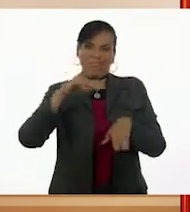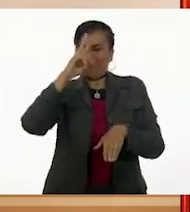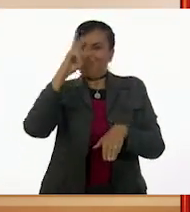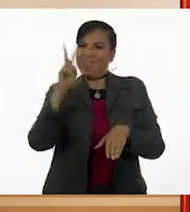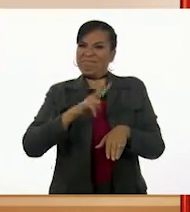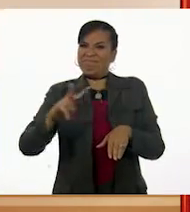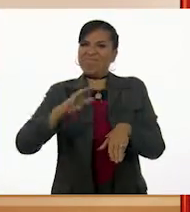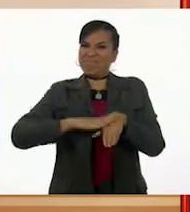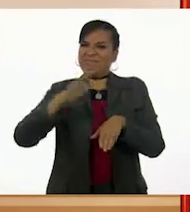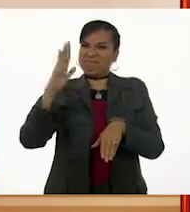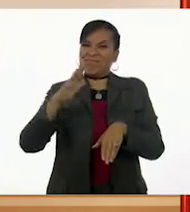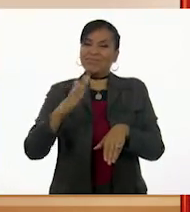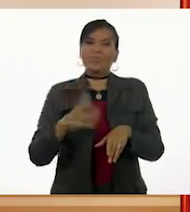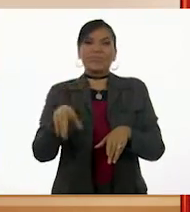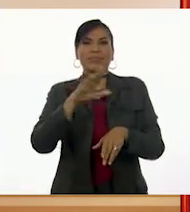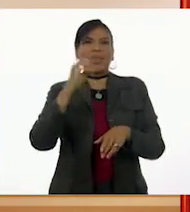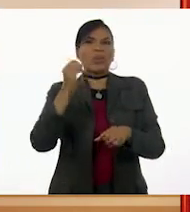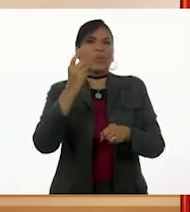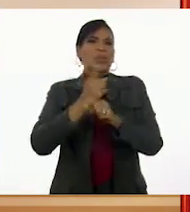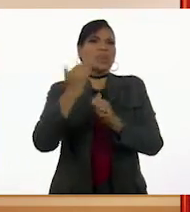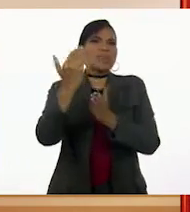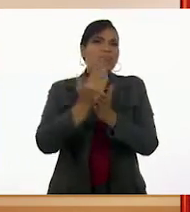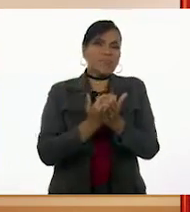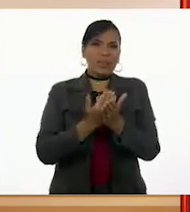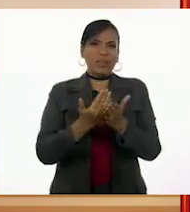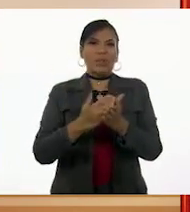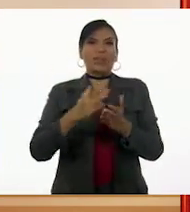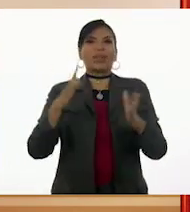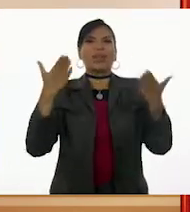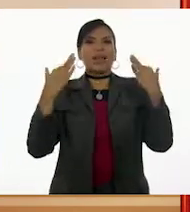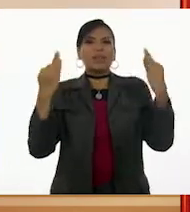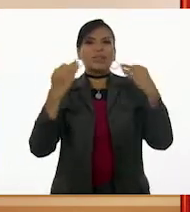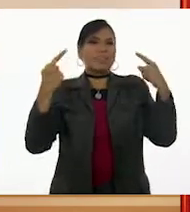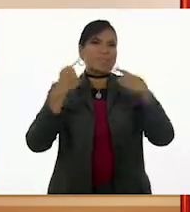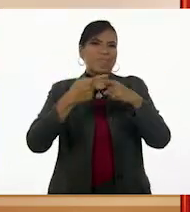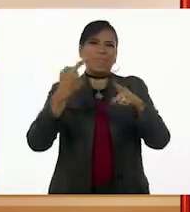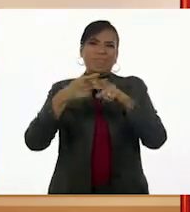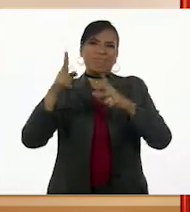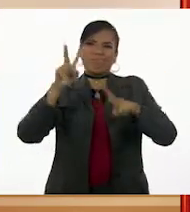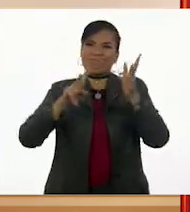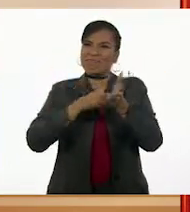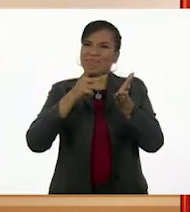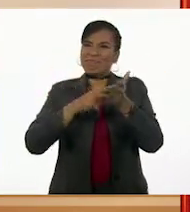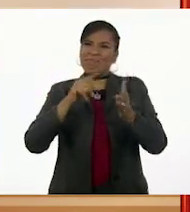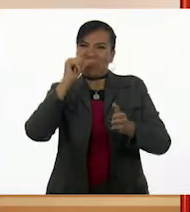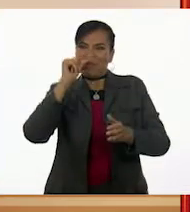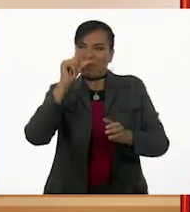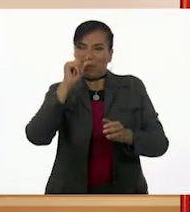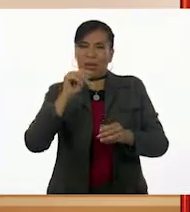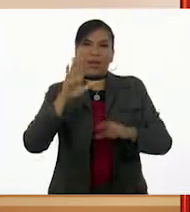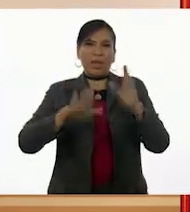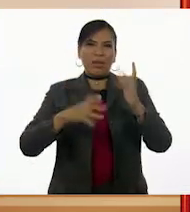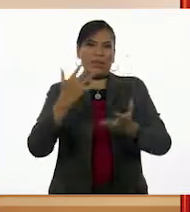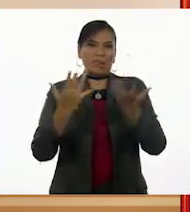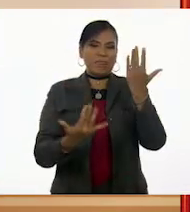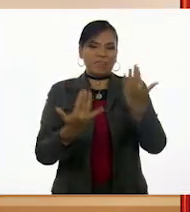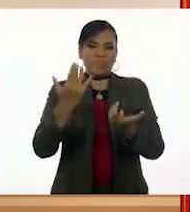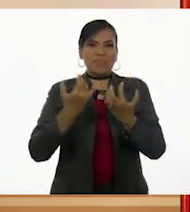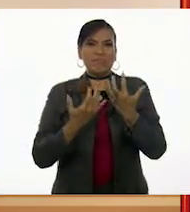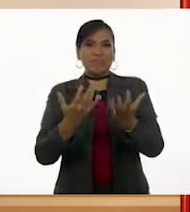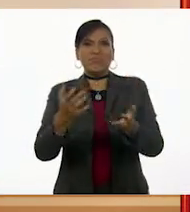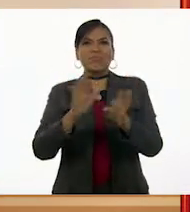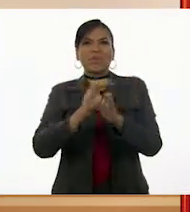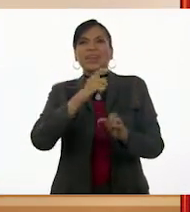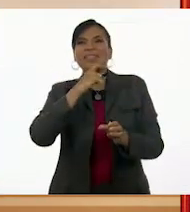peor, que tenían menos oportunidades, ya que el clima los había traicionado varias veces, ya sea quemando las cosechas por